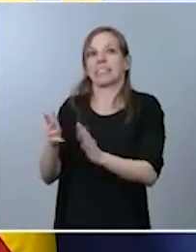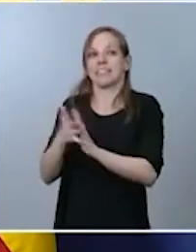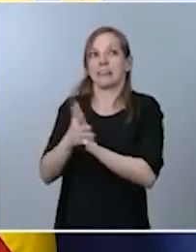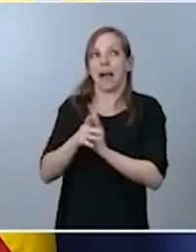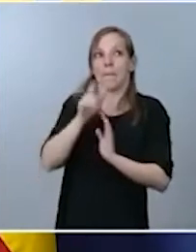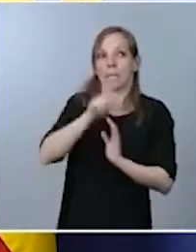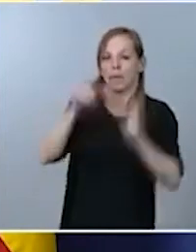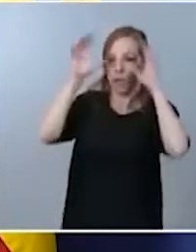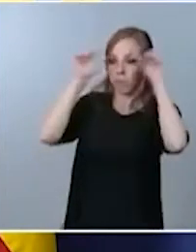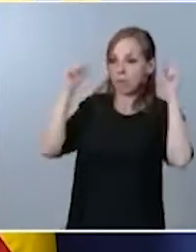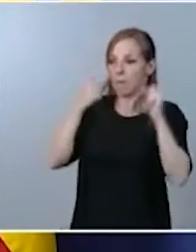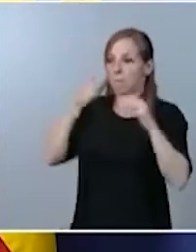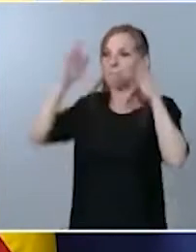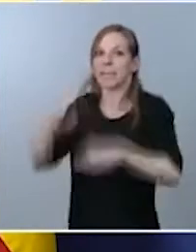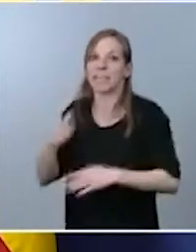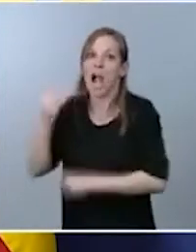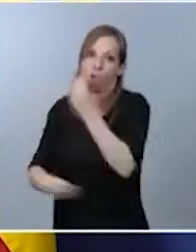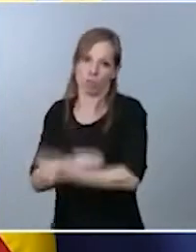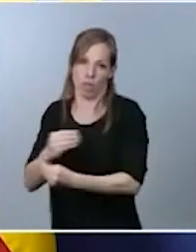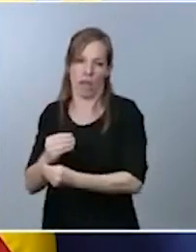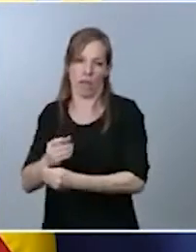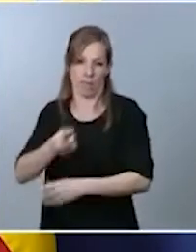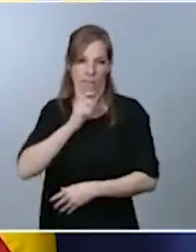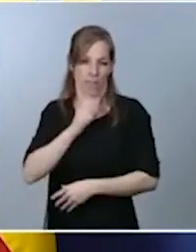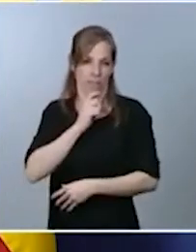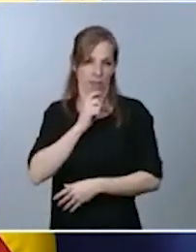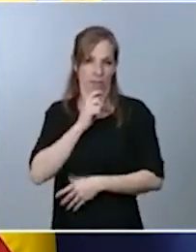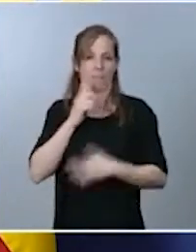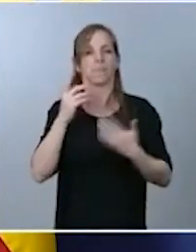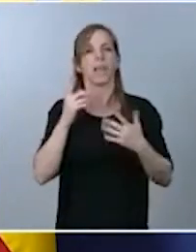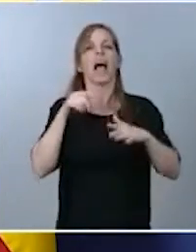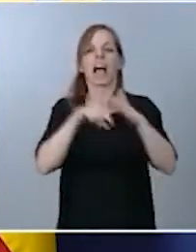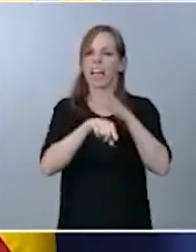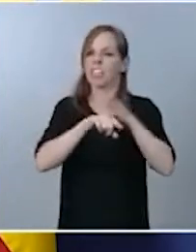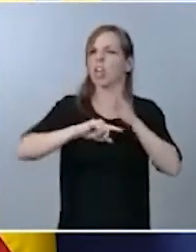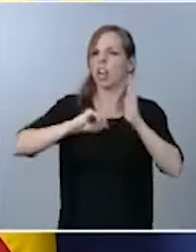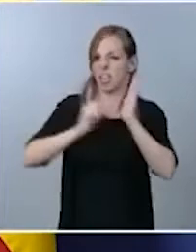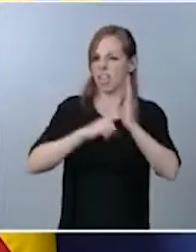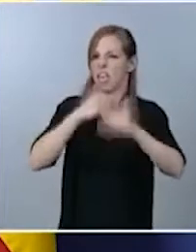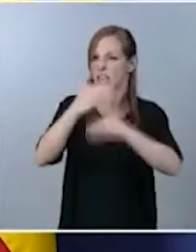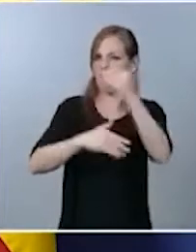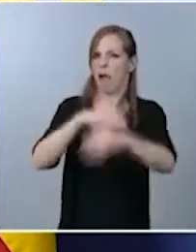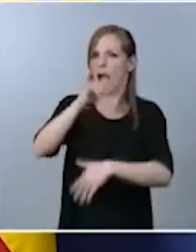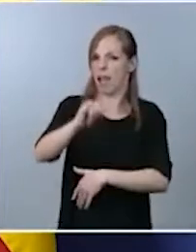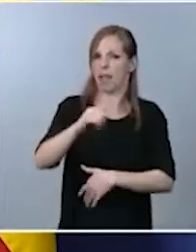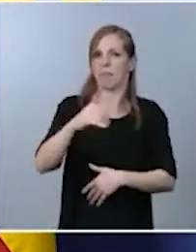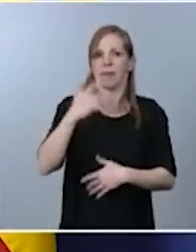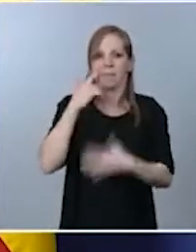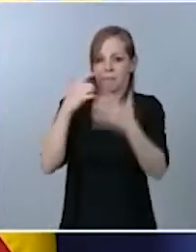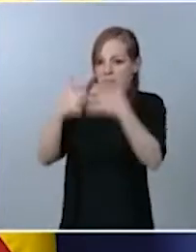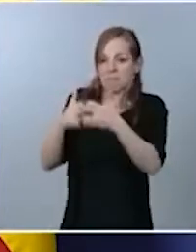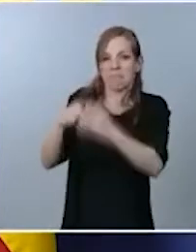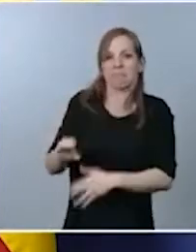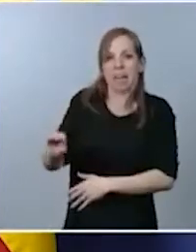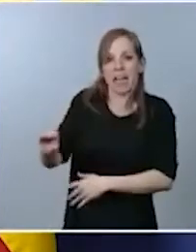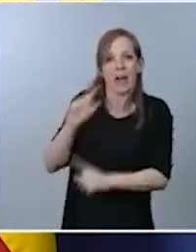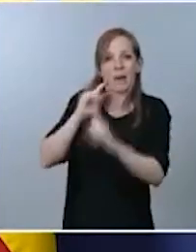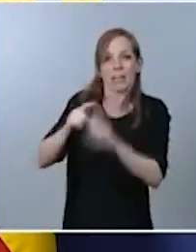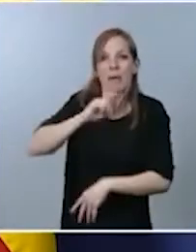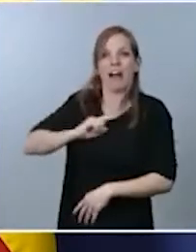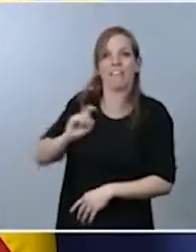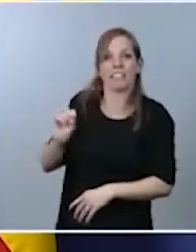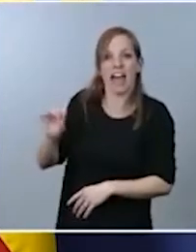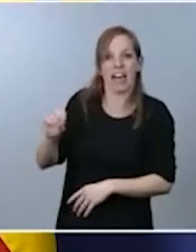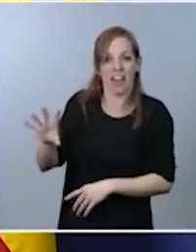tendrá su trámite legislativo, pero podremos determinar para qué otra finalidad se puede llevar o tener en un vehículo